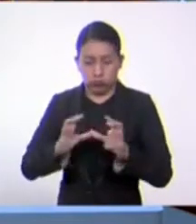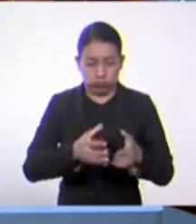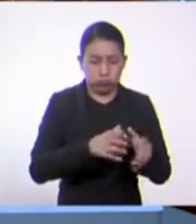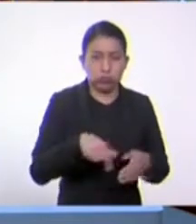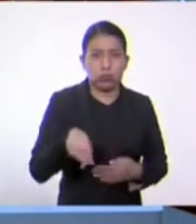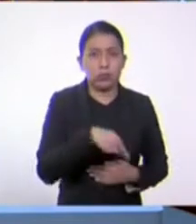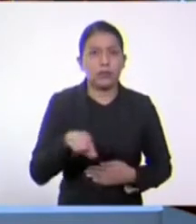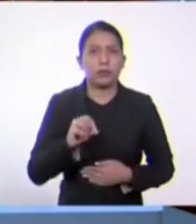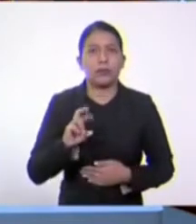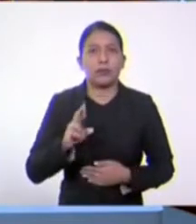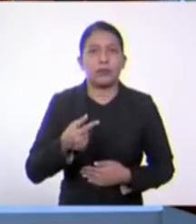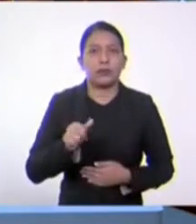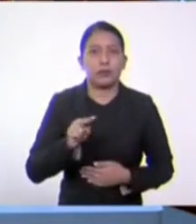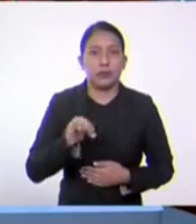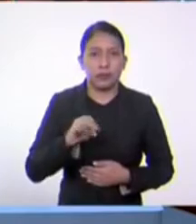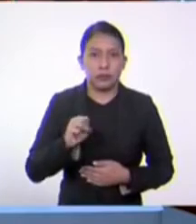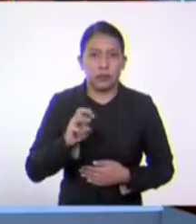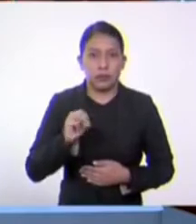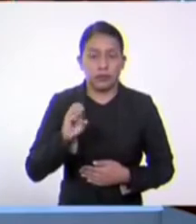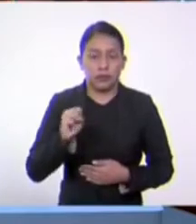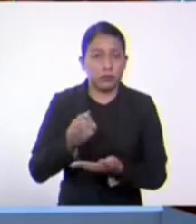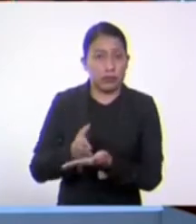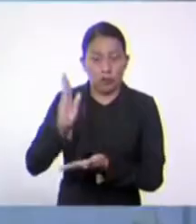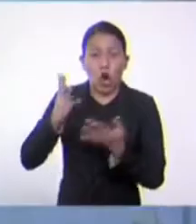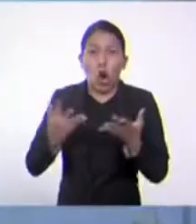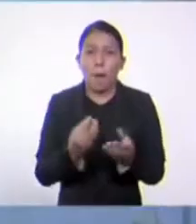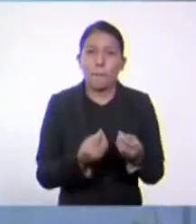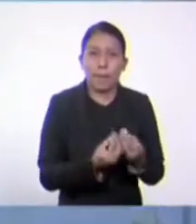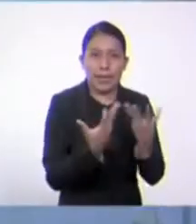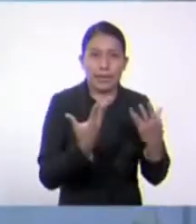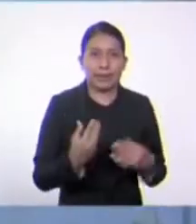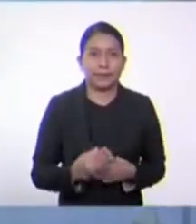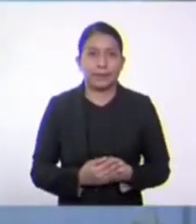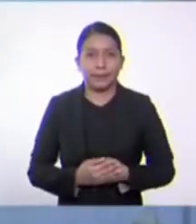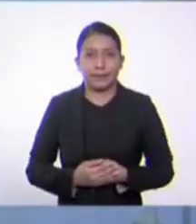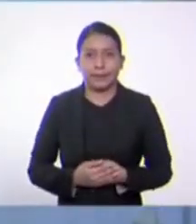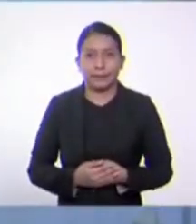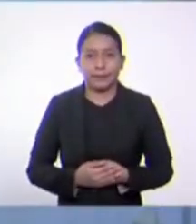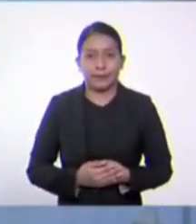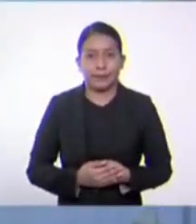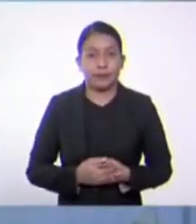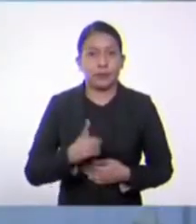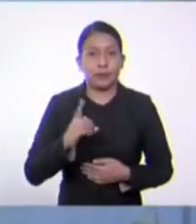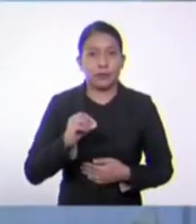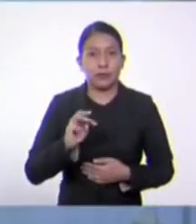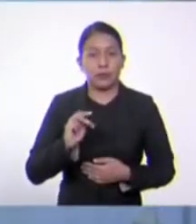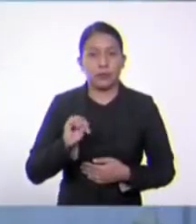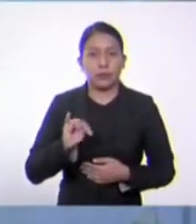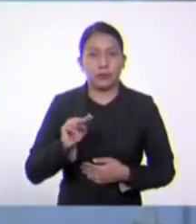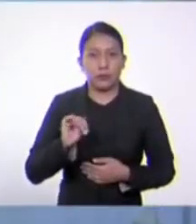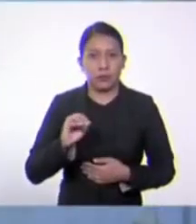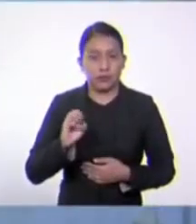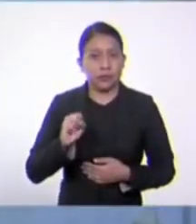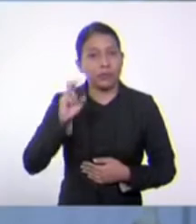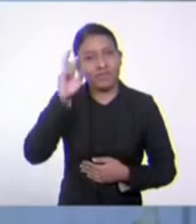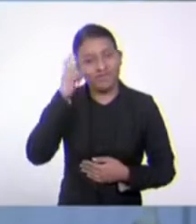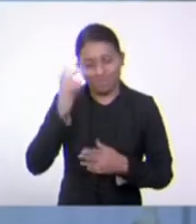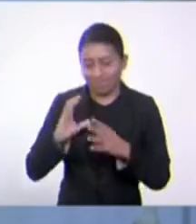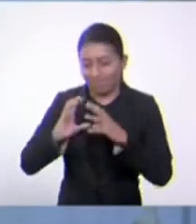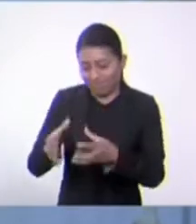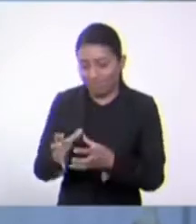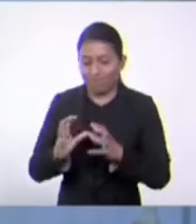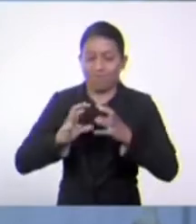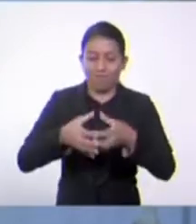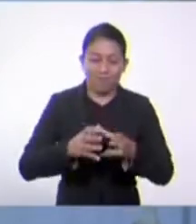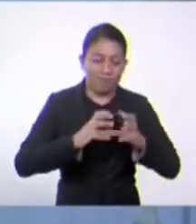organismos, tanto animales como vegetales. Los dominios y los reinos son los grupos taxonómicos